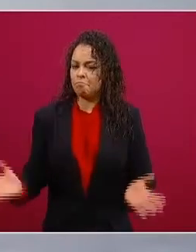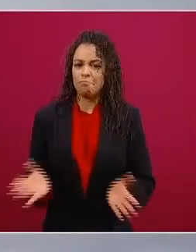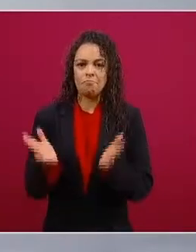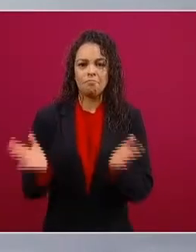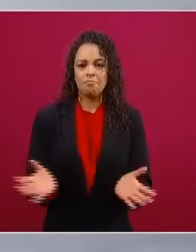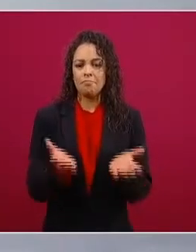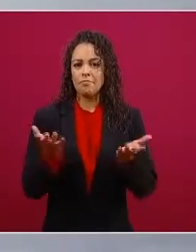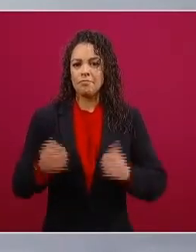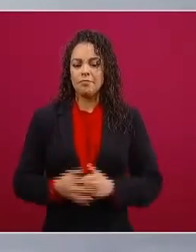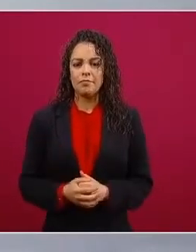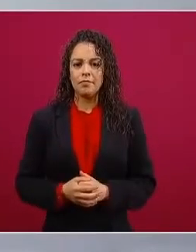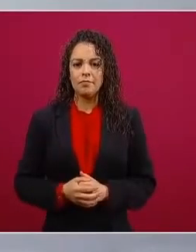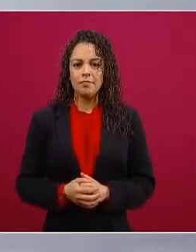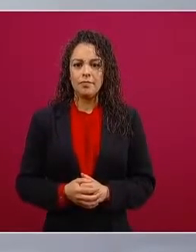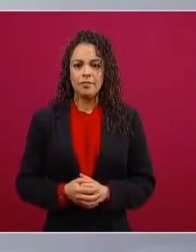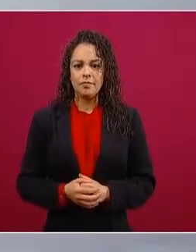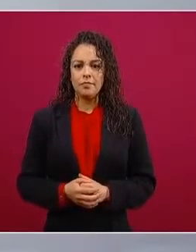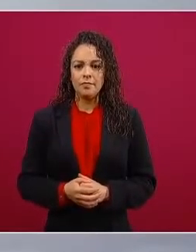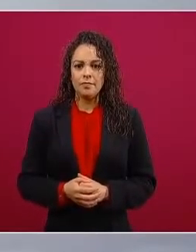eso